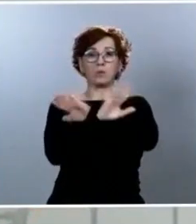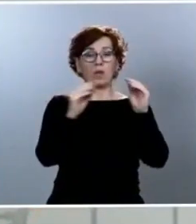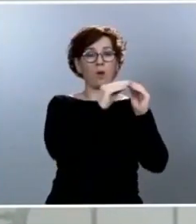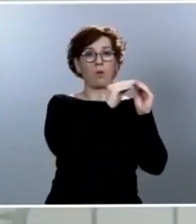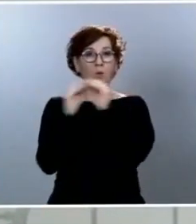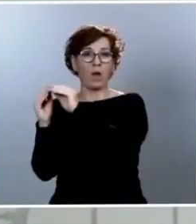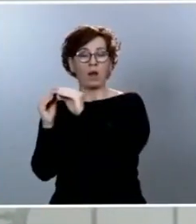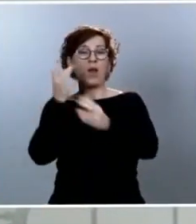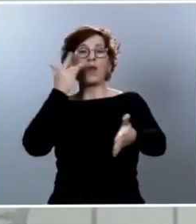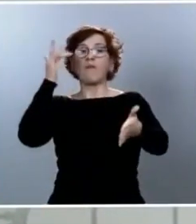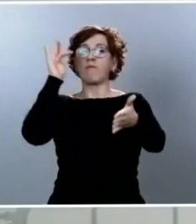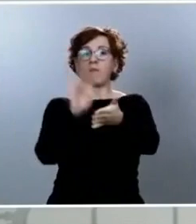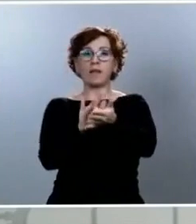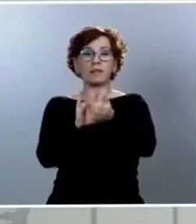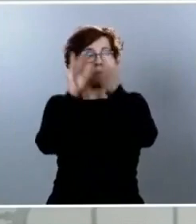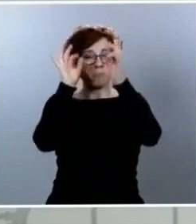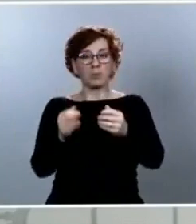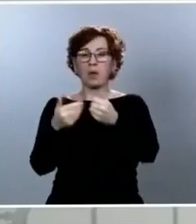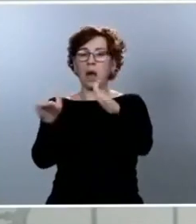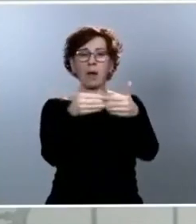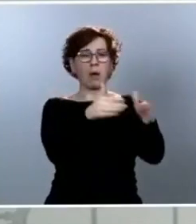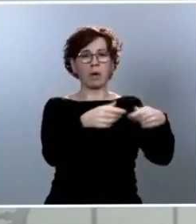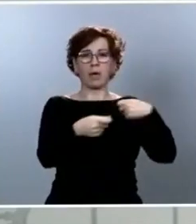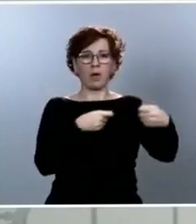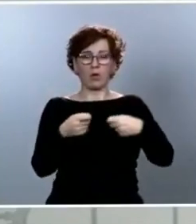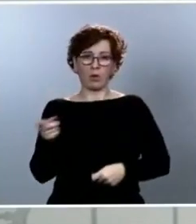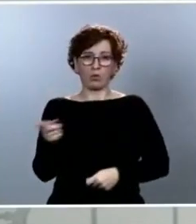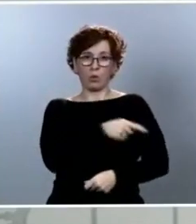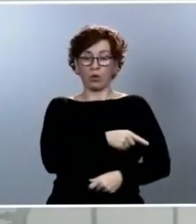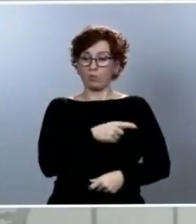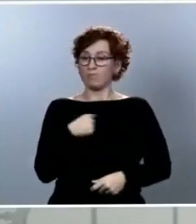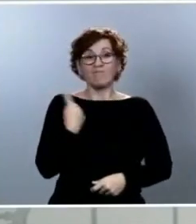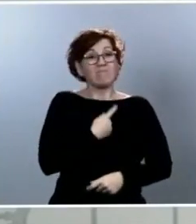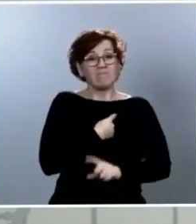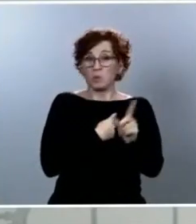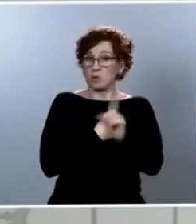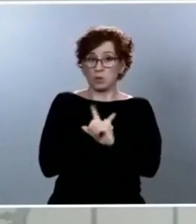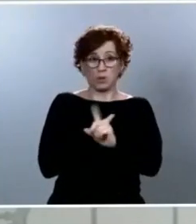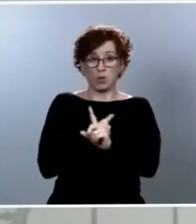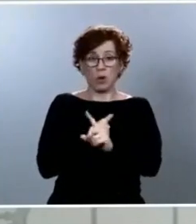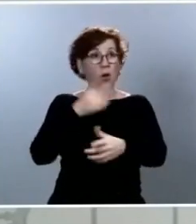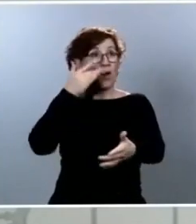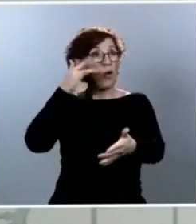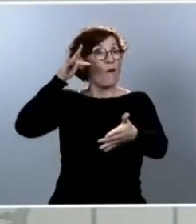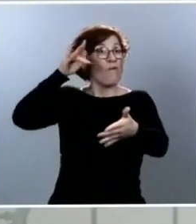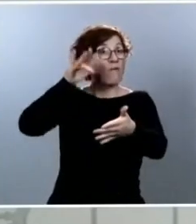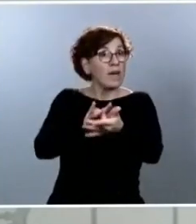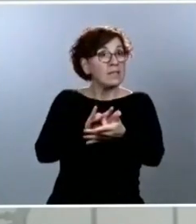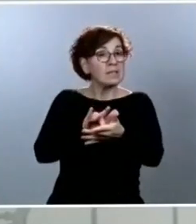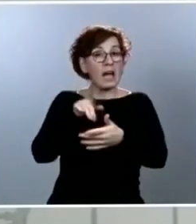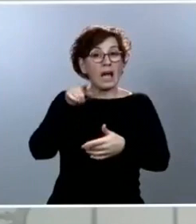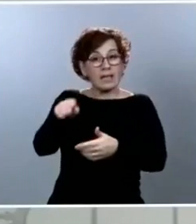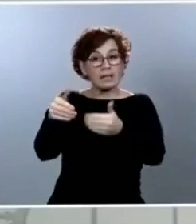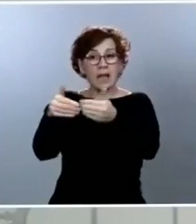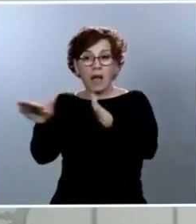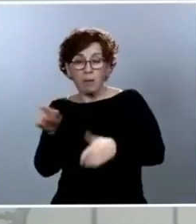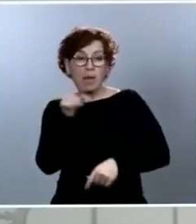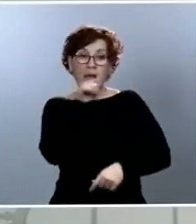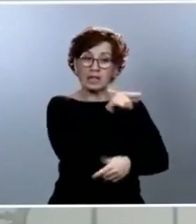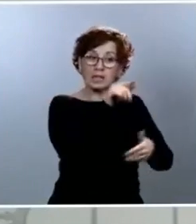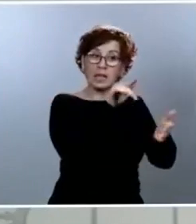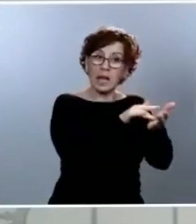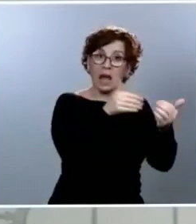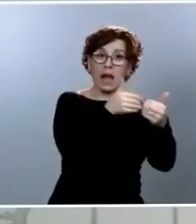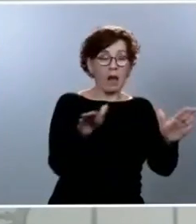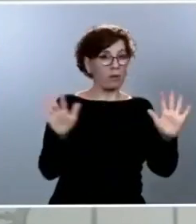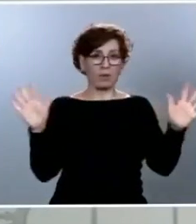Nosotros no vamos a hacer eso. Nosotros no vamos a poner fecha a la apertura de este o cual negocio. Lo que vamos a definir es